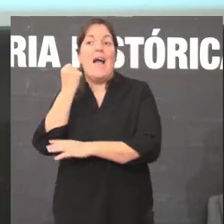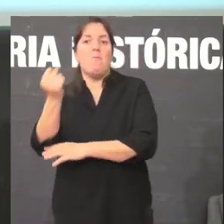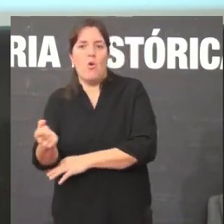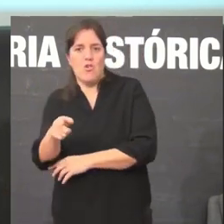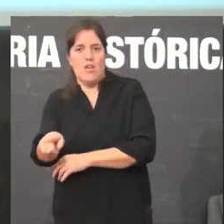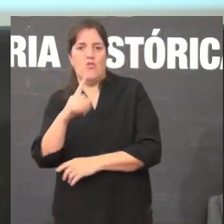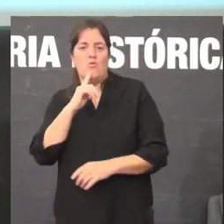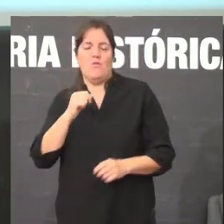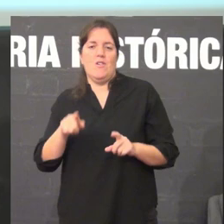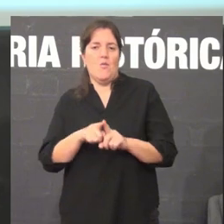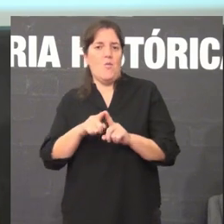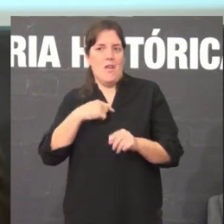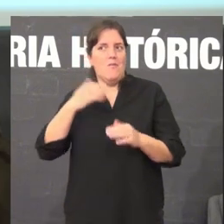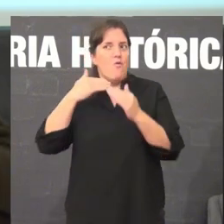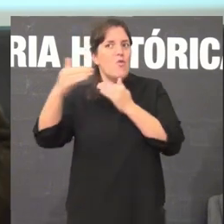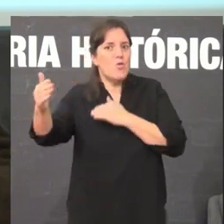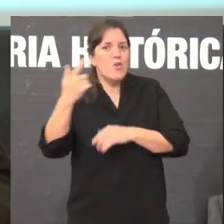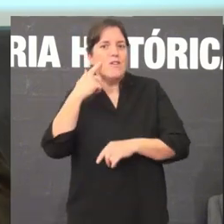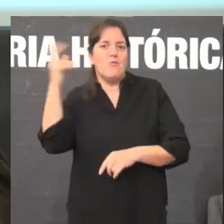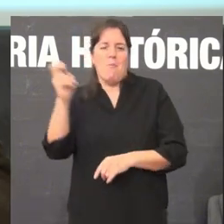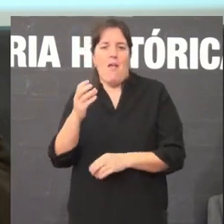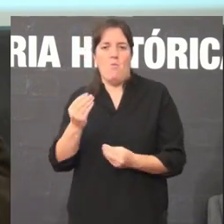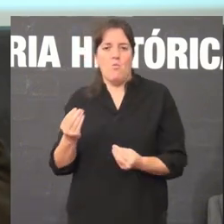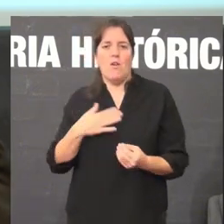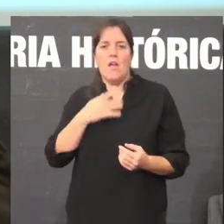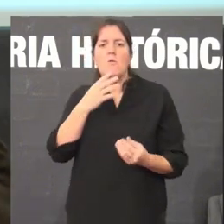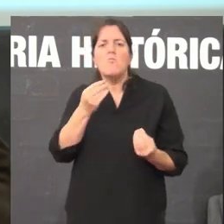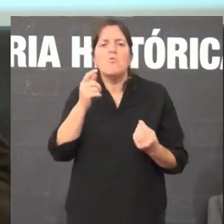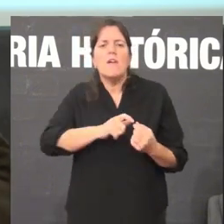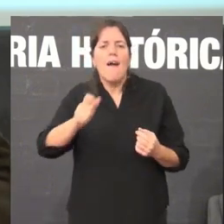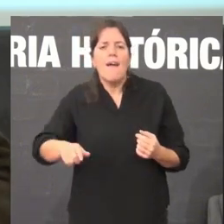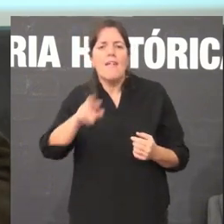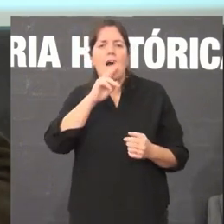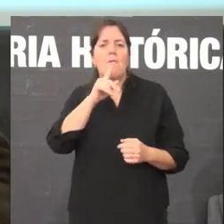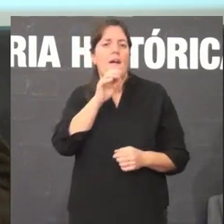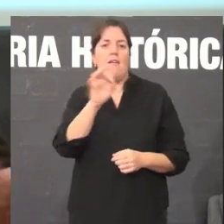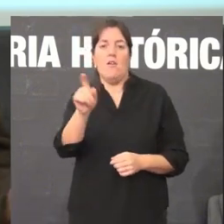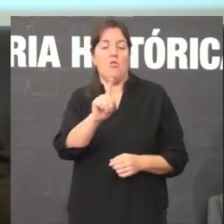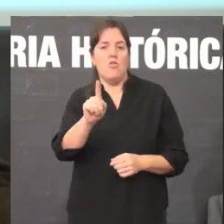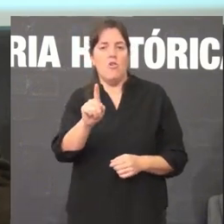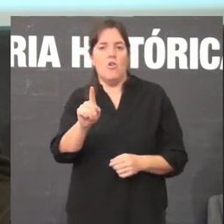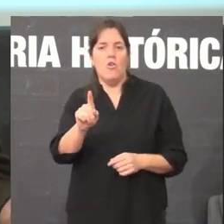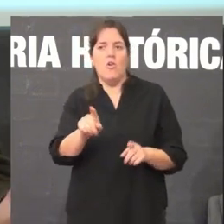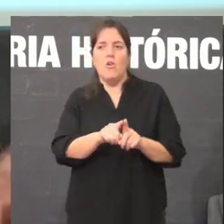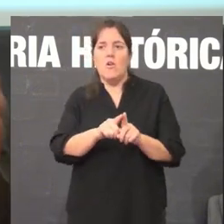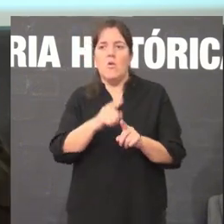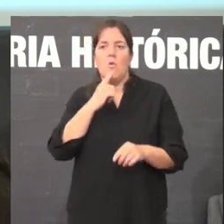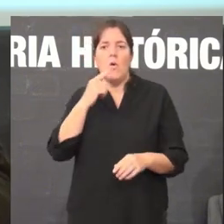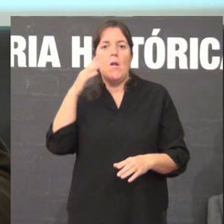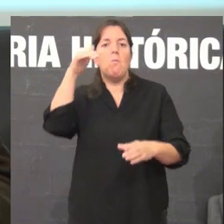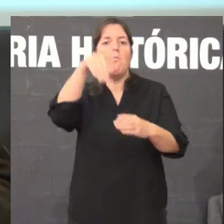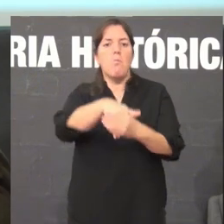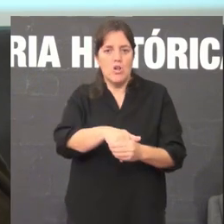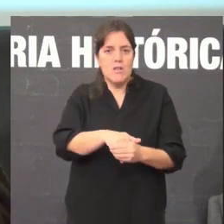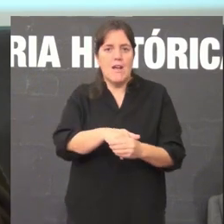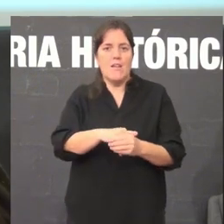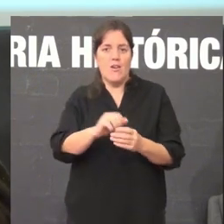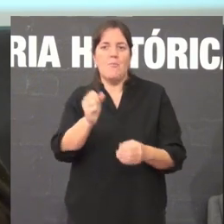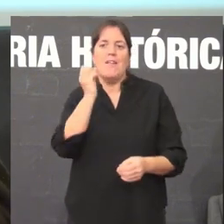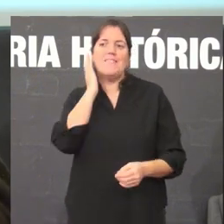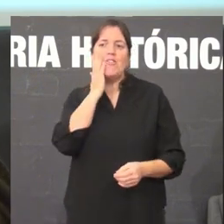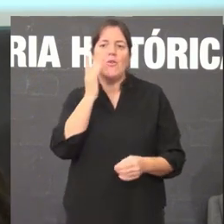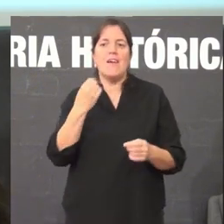forte para o futuro non? Canta xente que non fala Galego votou polas tanxugueiras esta é unha pregunta mas é